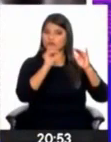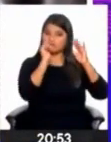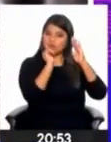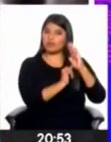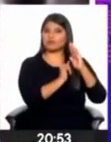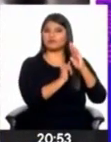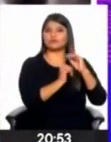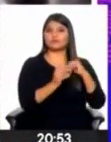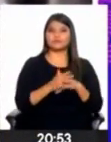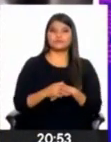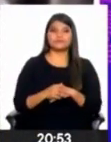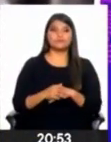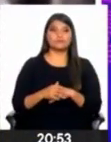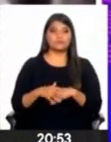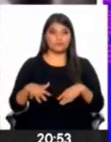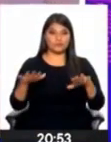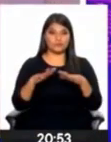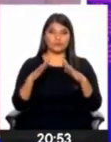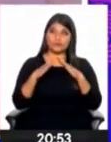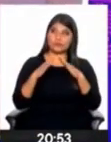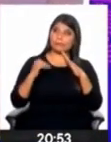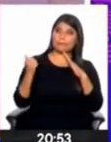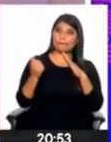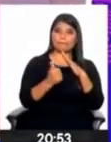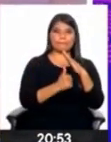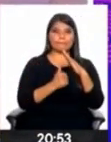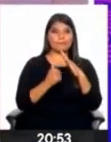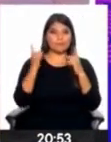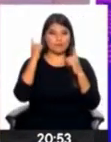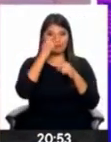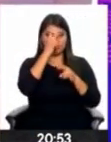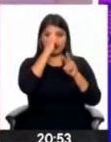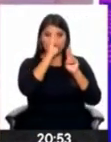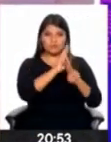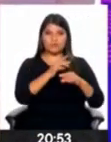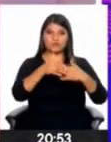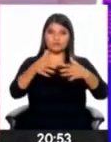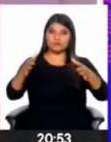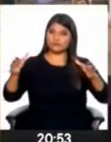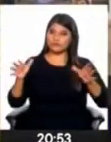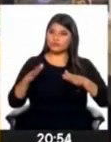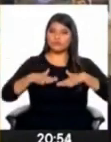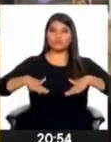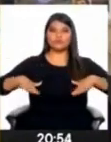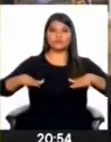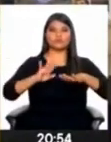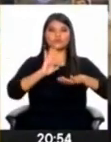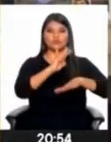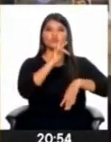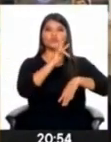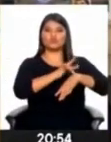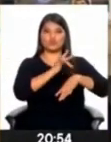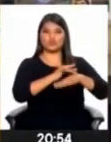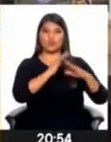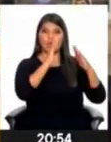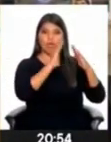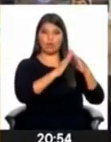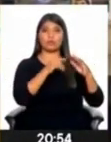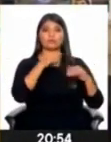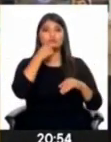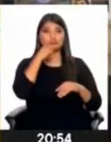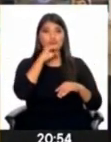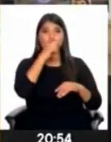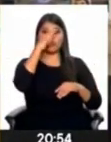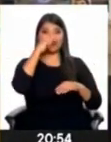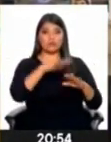Se aconseja generar un ambiente en donde se respeten los espacios del niño. Los espacios personales. La niña no tendría